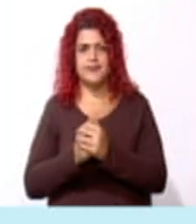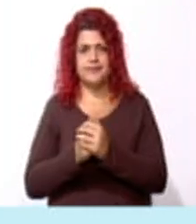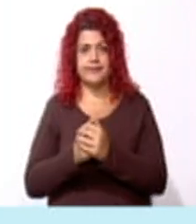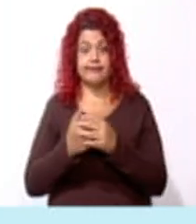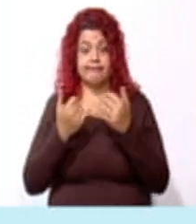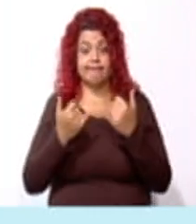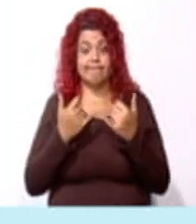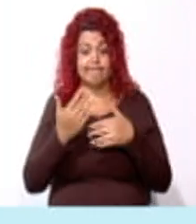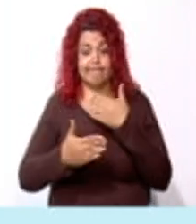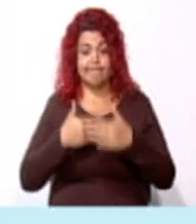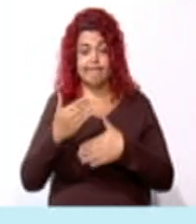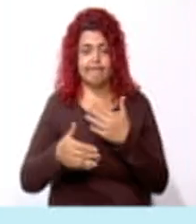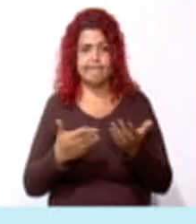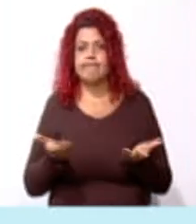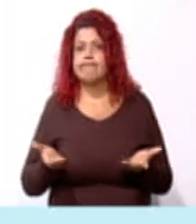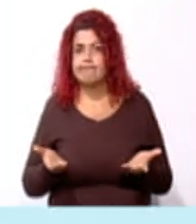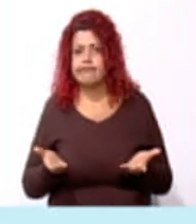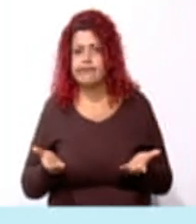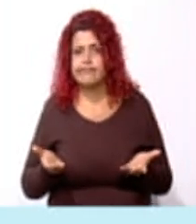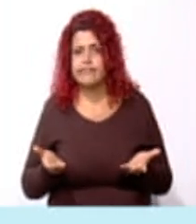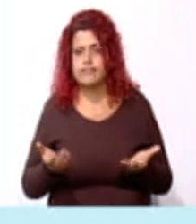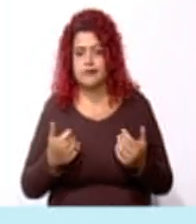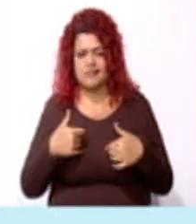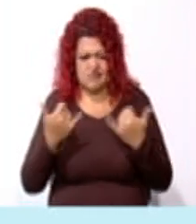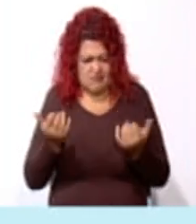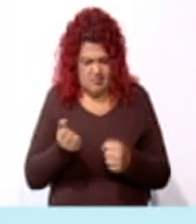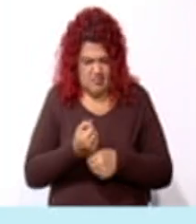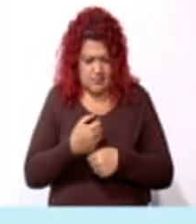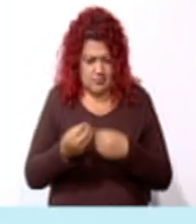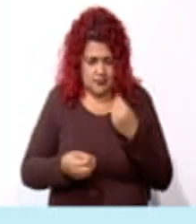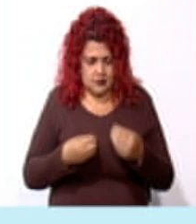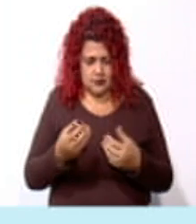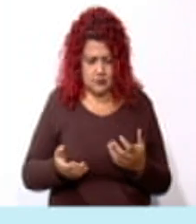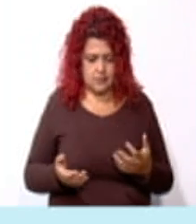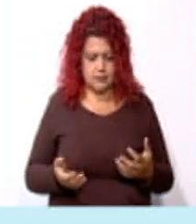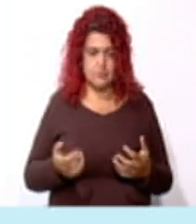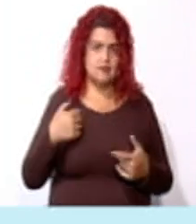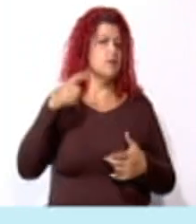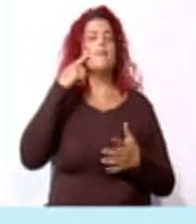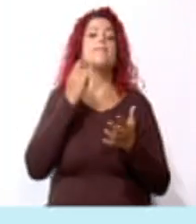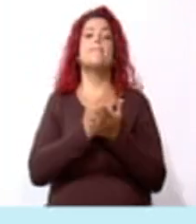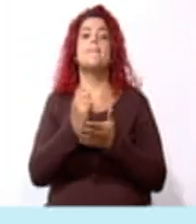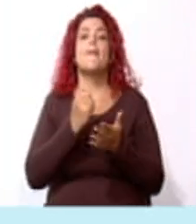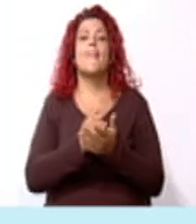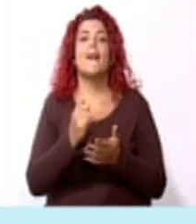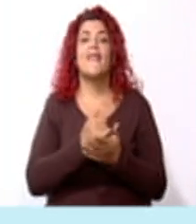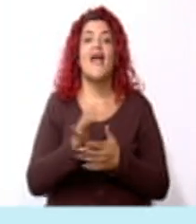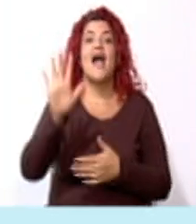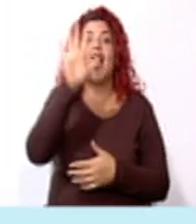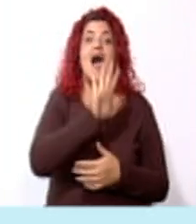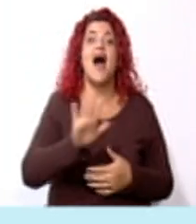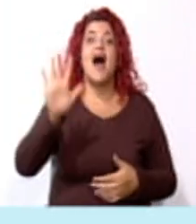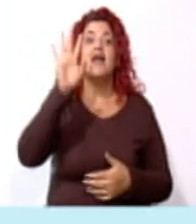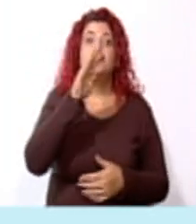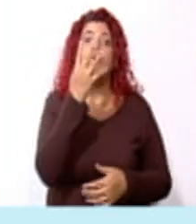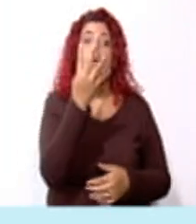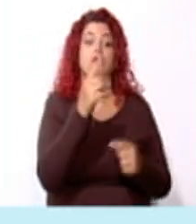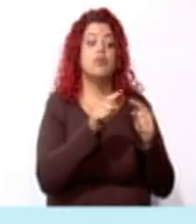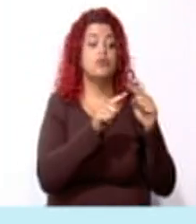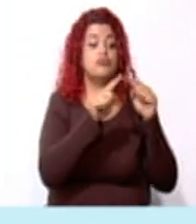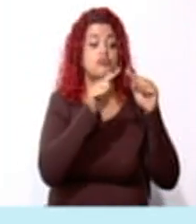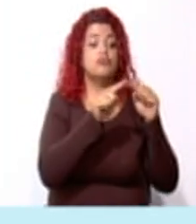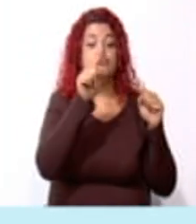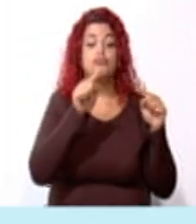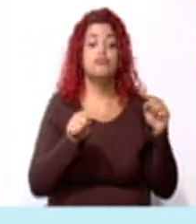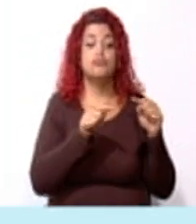¿qué prosigue? ¿Qué vamos a hacer ahora? Muy bien. Averiguar el área de los cuatro triángulos. ¿Qué